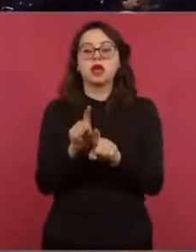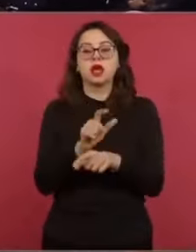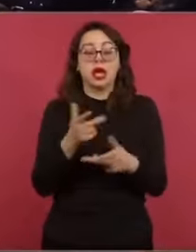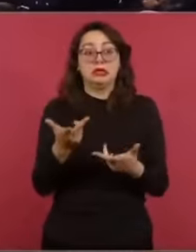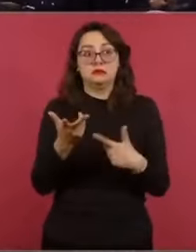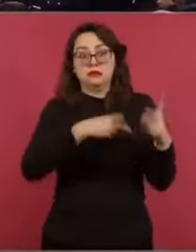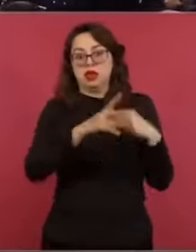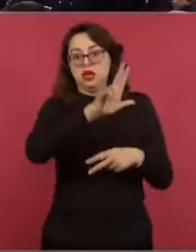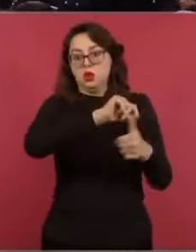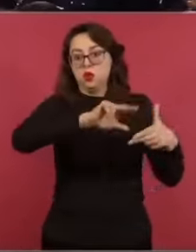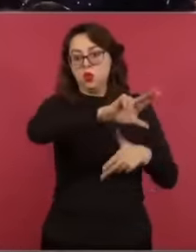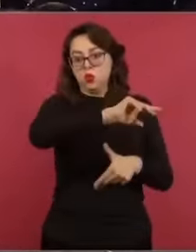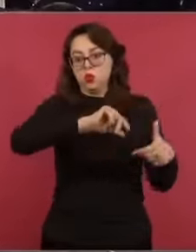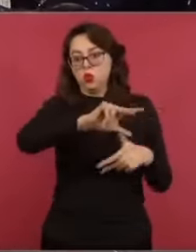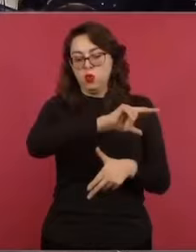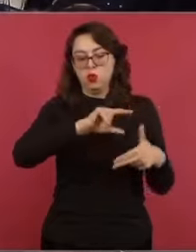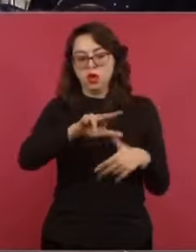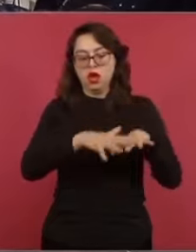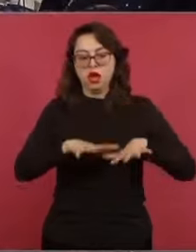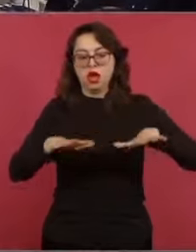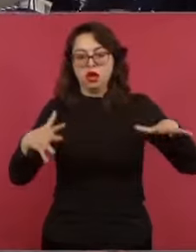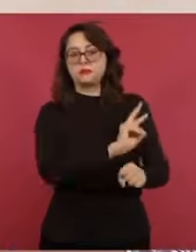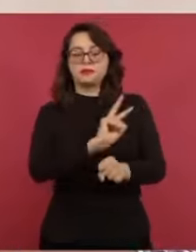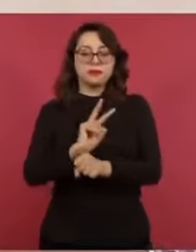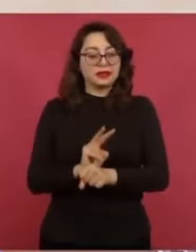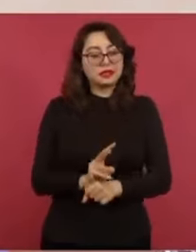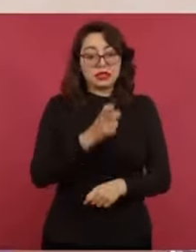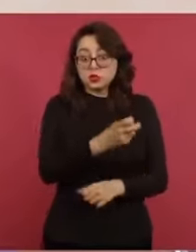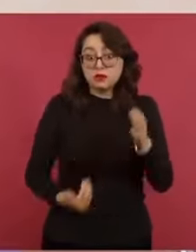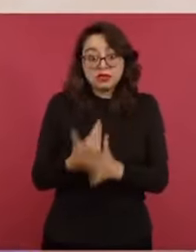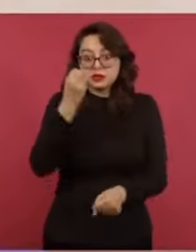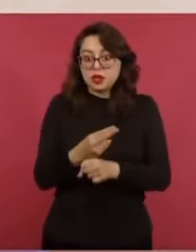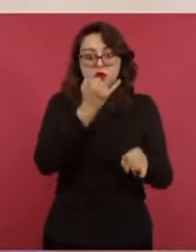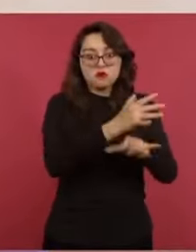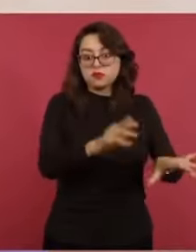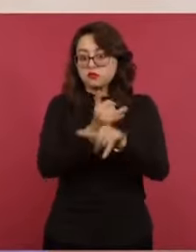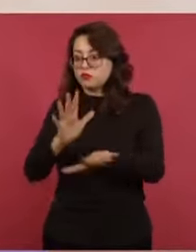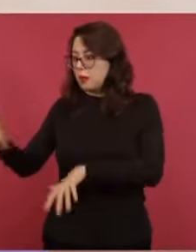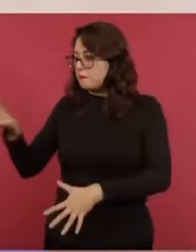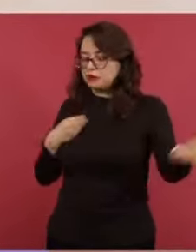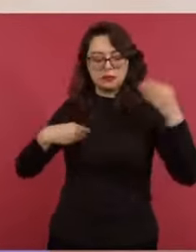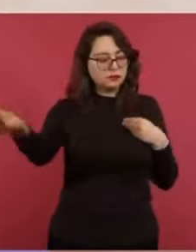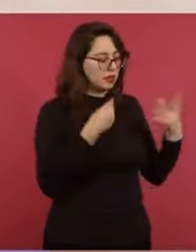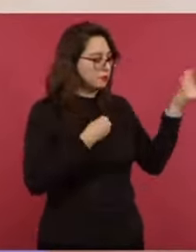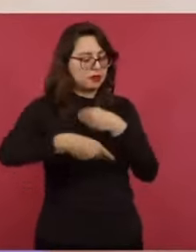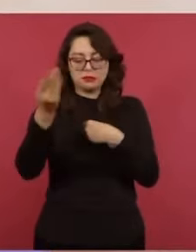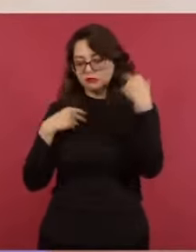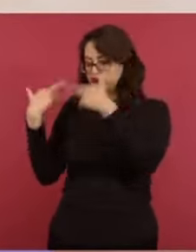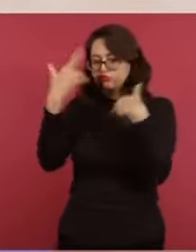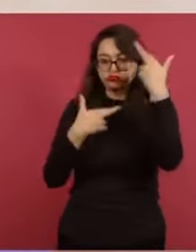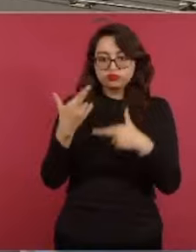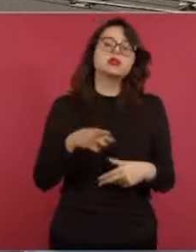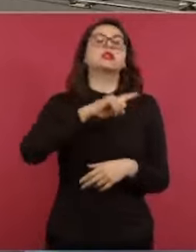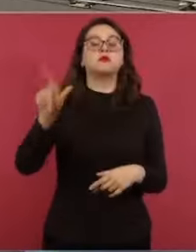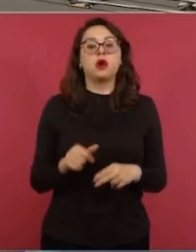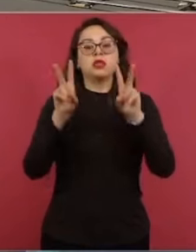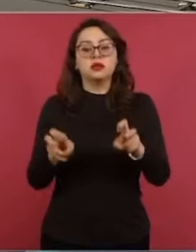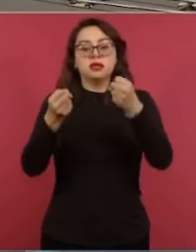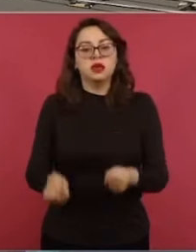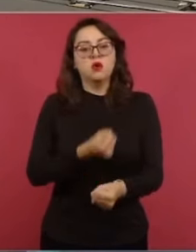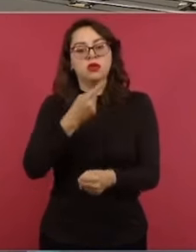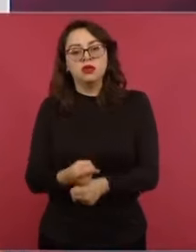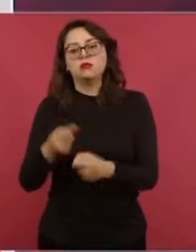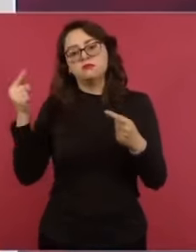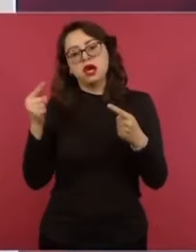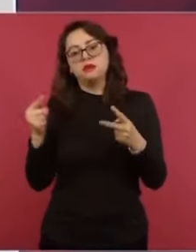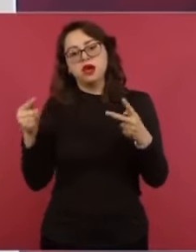Huracán a las costas de Nayarit. Yo solo veo y ya me voy a la reunión de seguridad. Y ahí viene el reporte de todo lo sucedido.